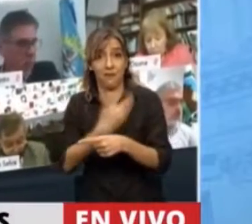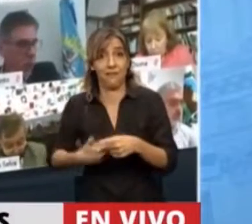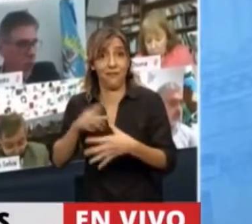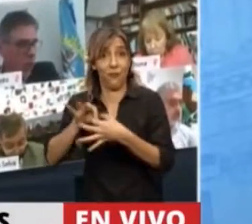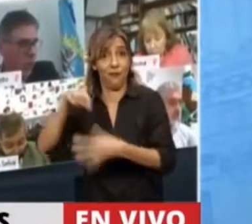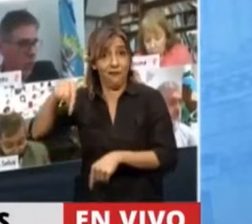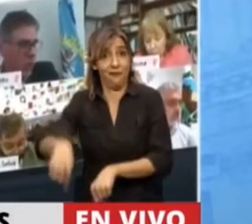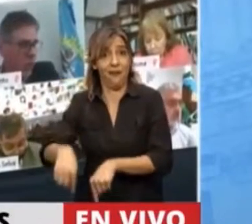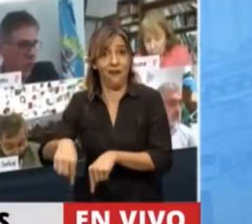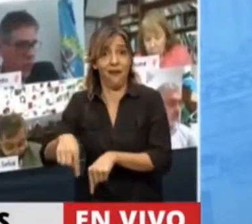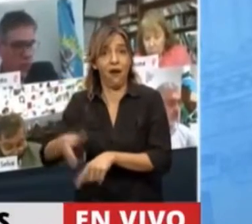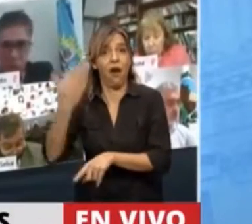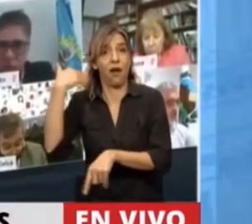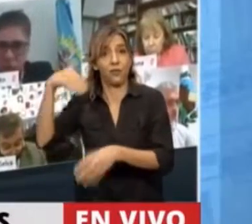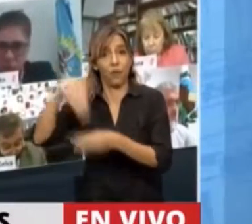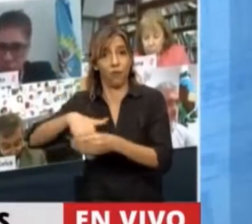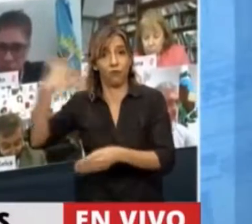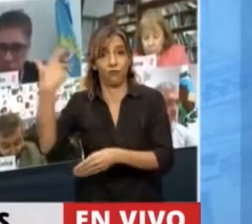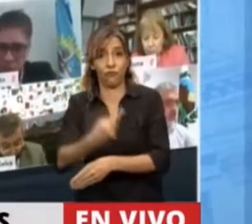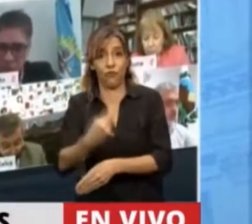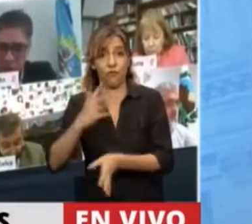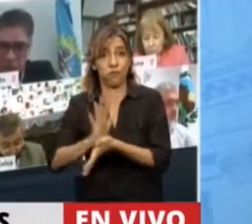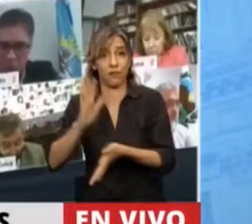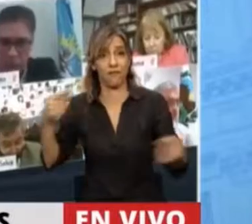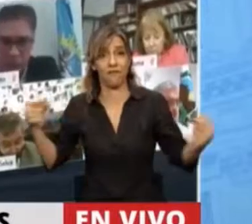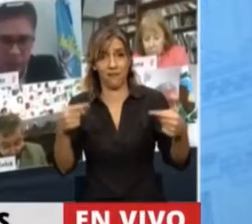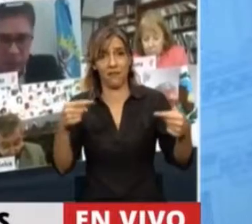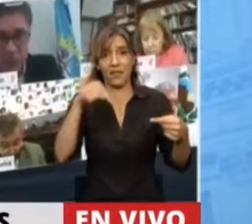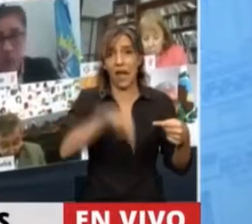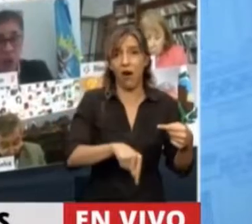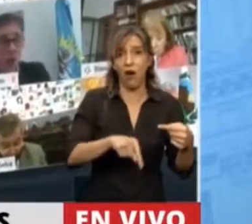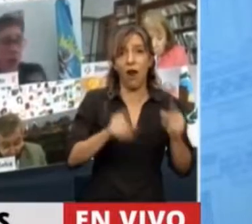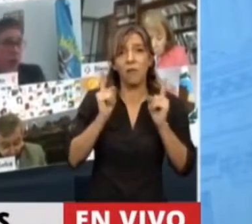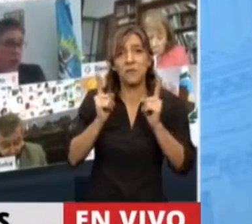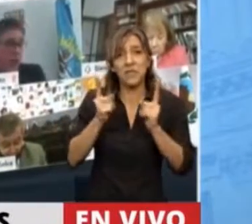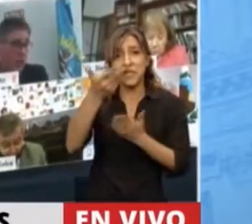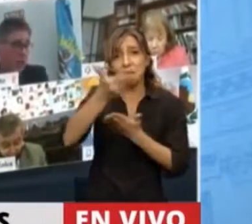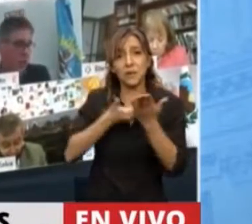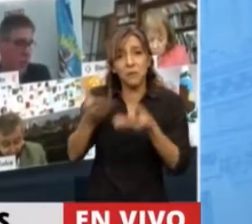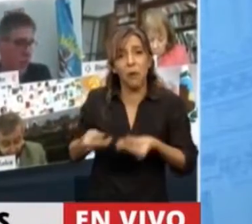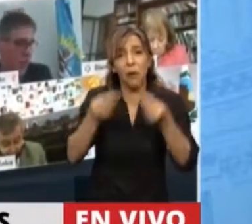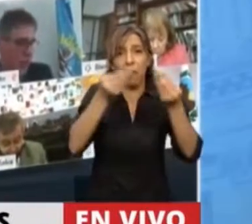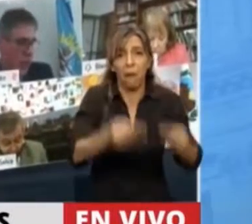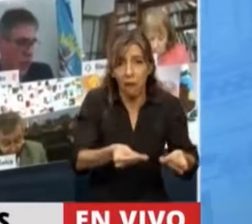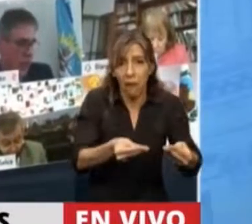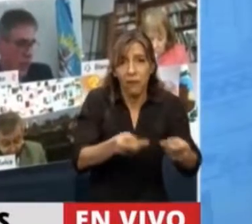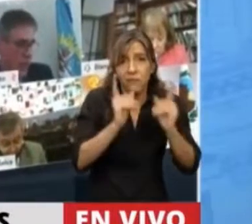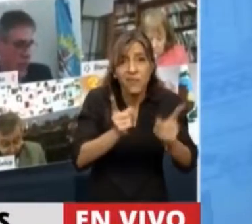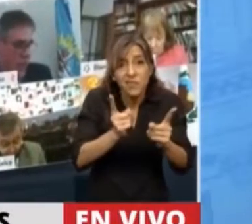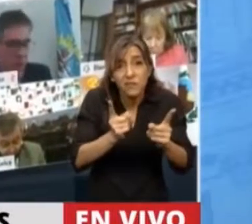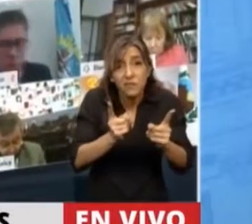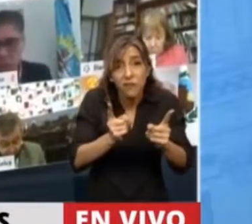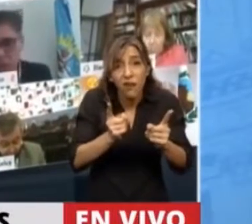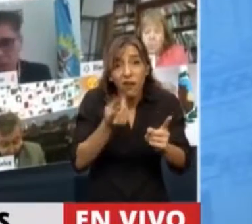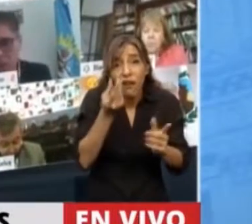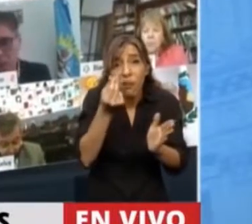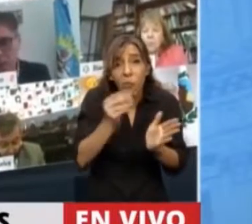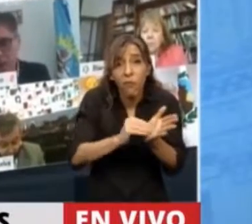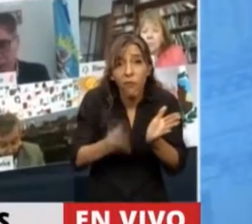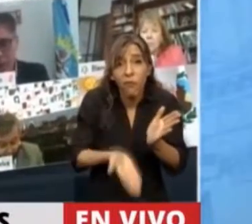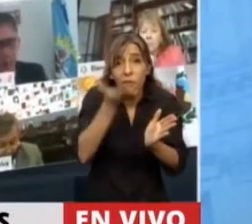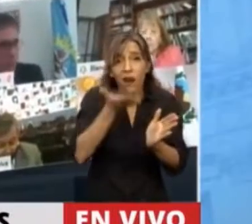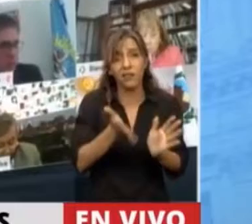la base de la que se hace esta ampliación. Entonces, estamos viendo a los lobos de Wall Street, a los